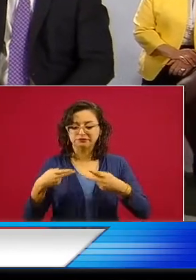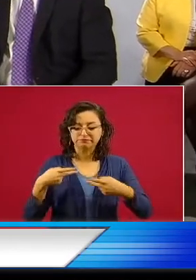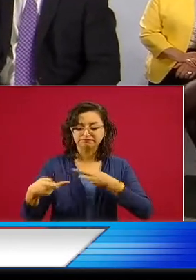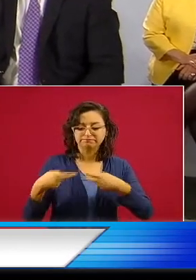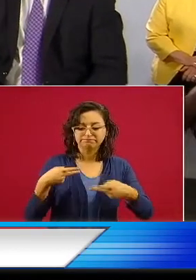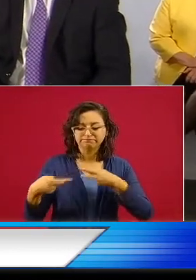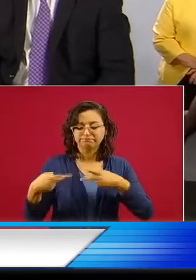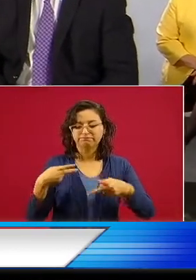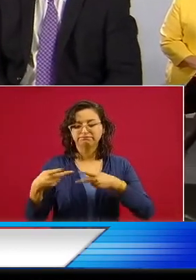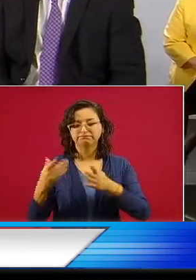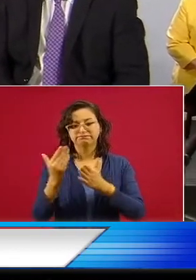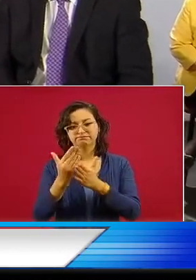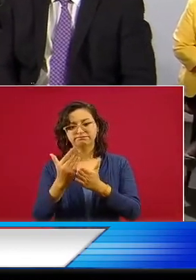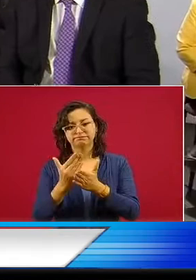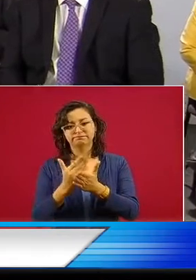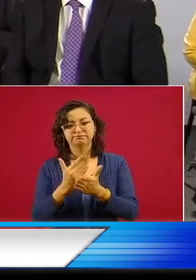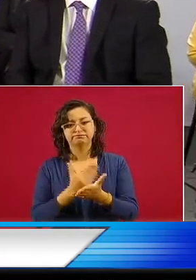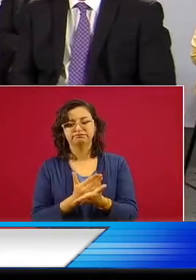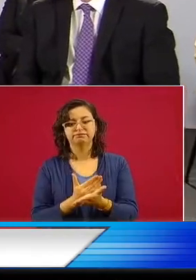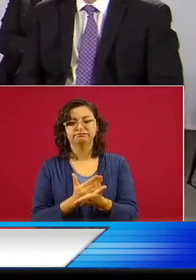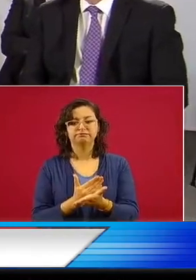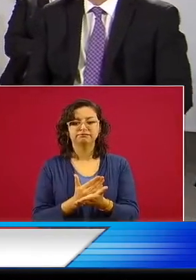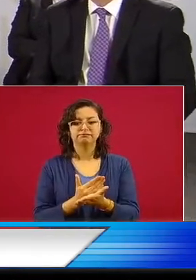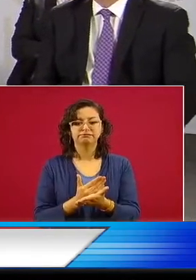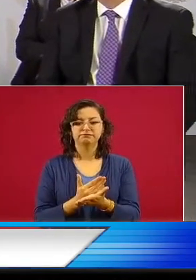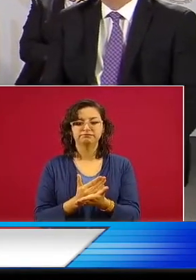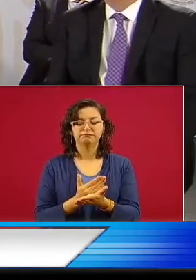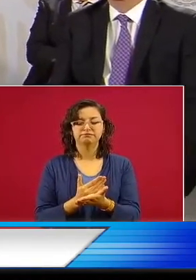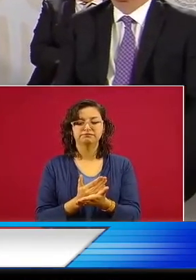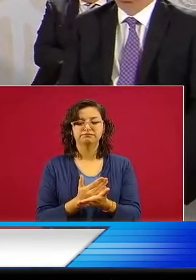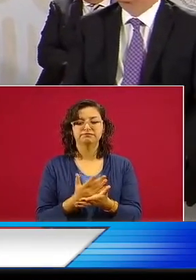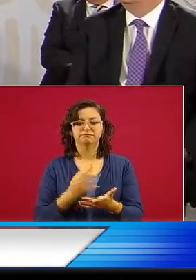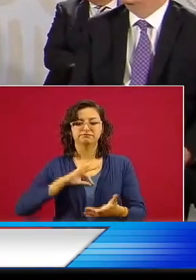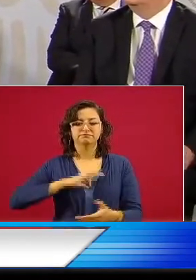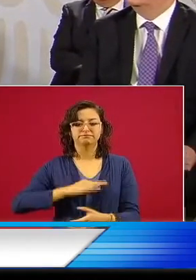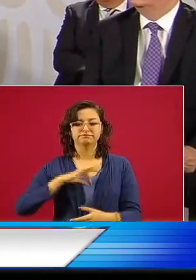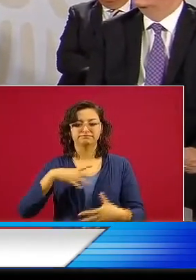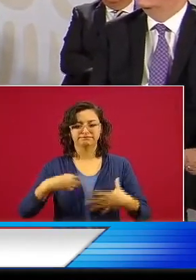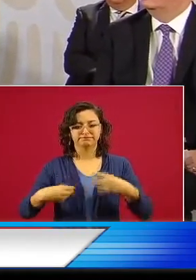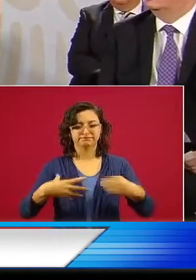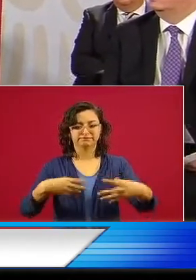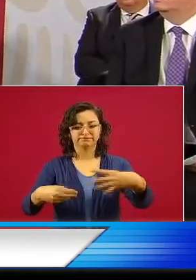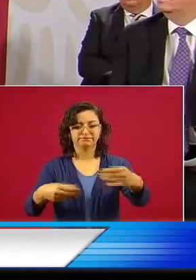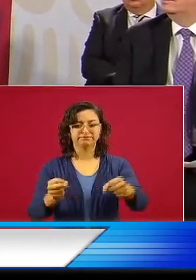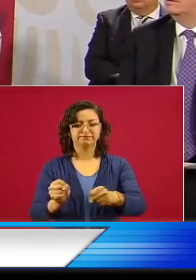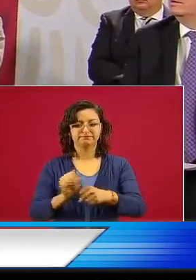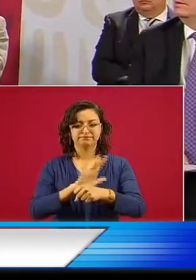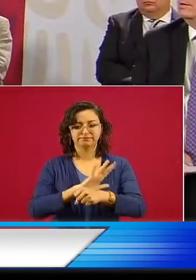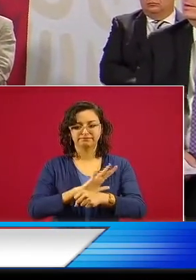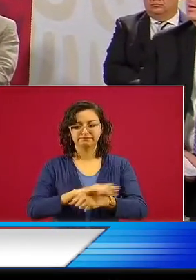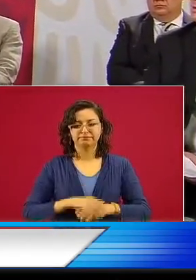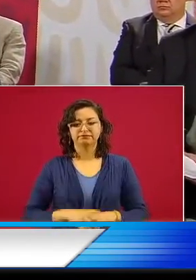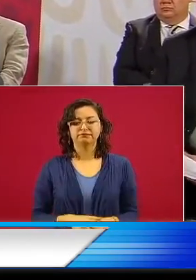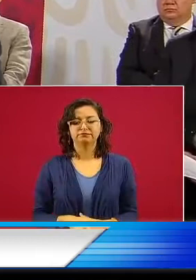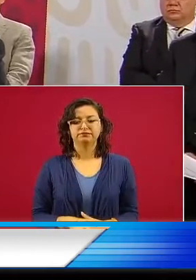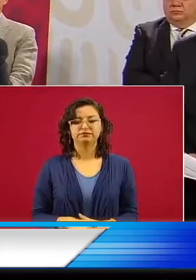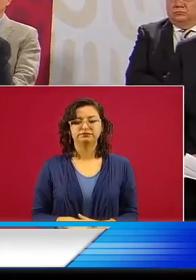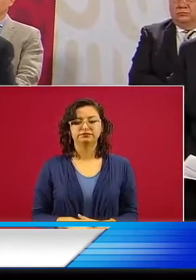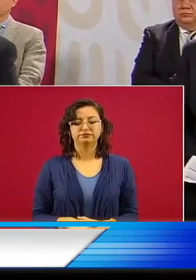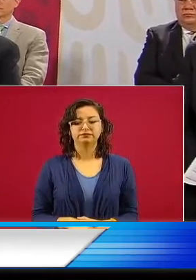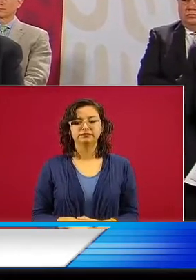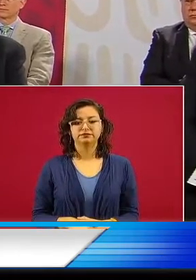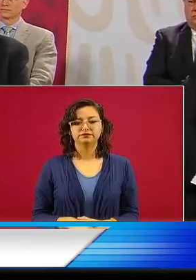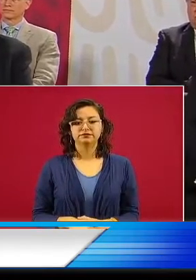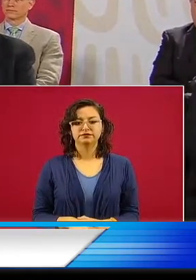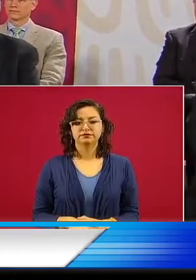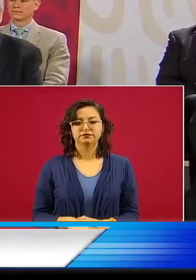vez, porque ahora no hay corrupción, no hay despilfarro, no hay lujos en el gobierno, lo que permite contar con recursos para ayudar a la